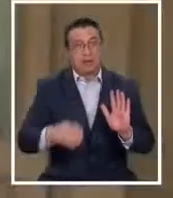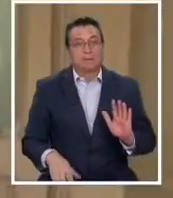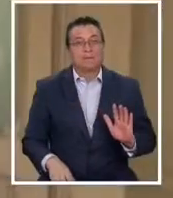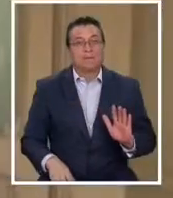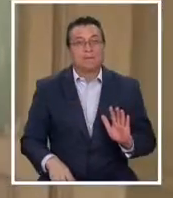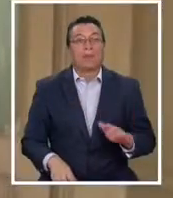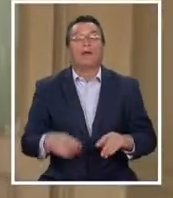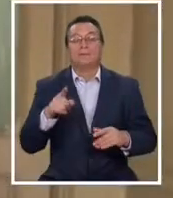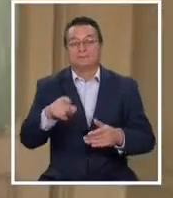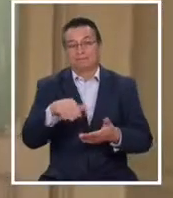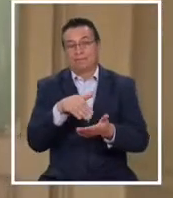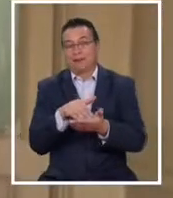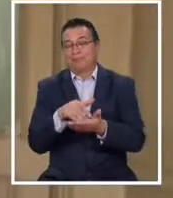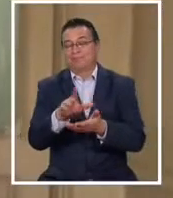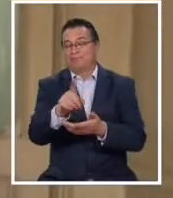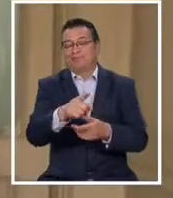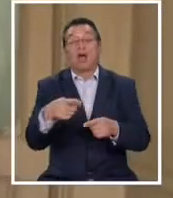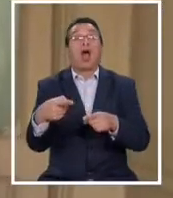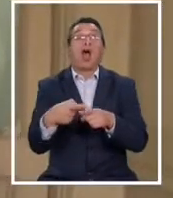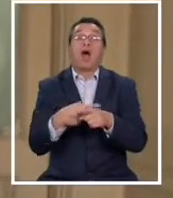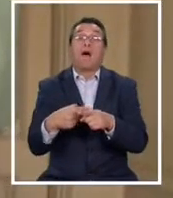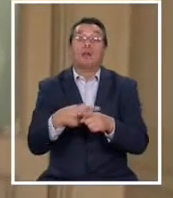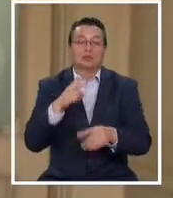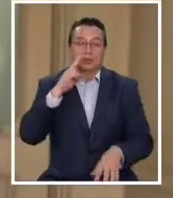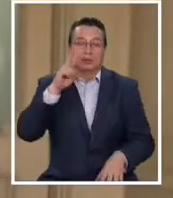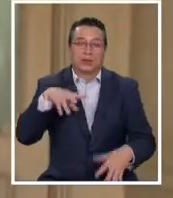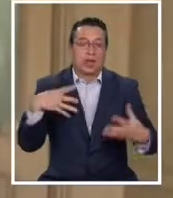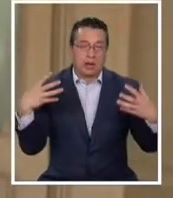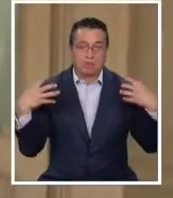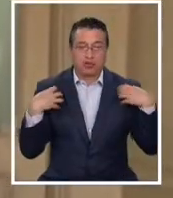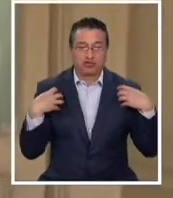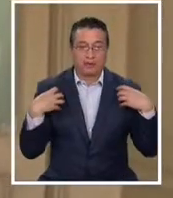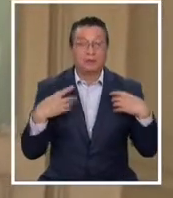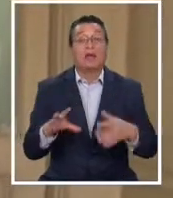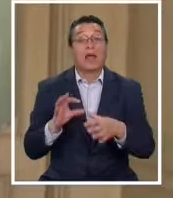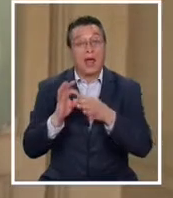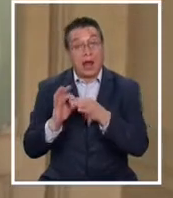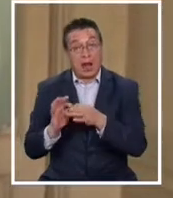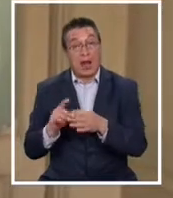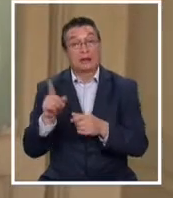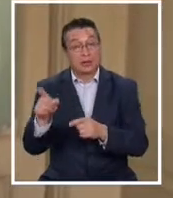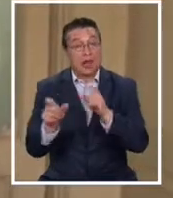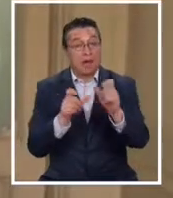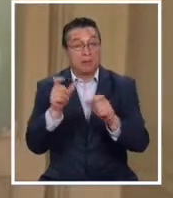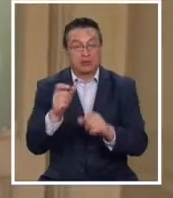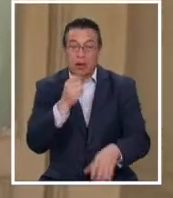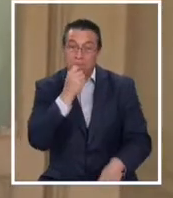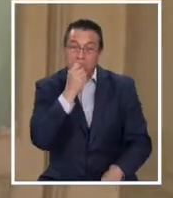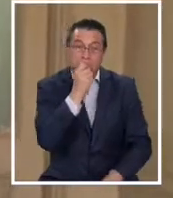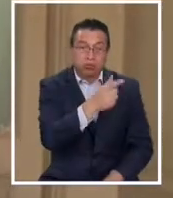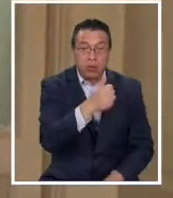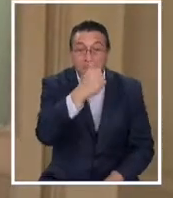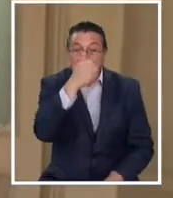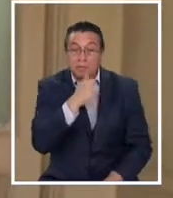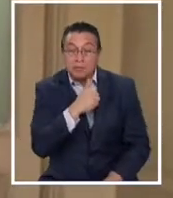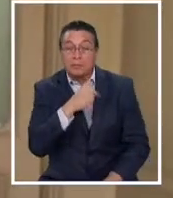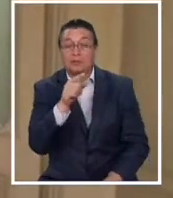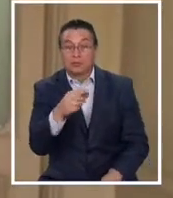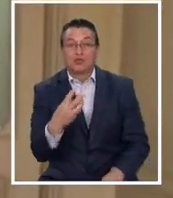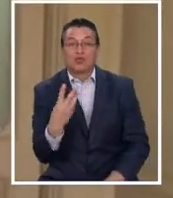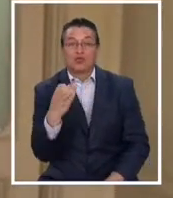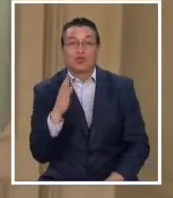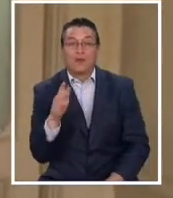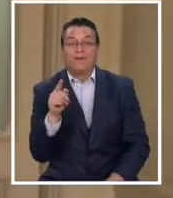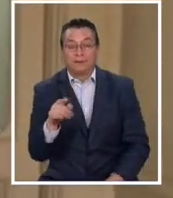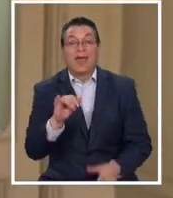condenar esta situación de abuso e irresponsabilidad. Y agradecer a las personas que denunciaron en la